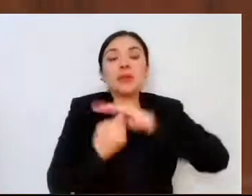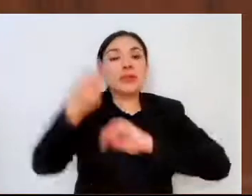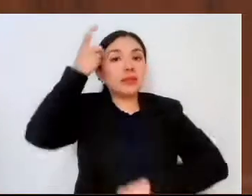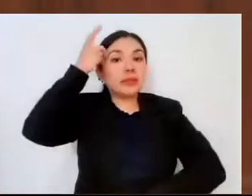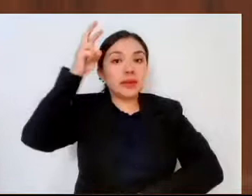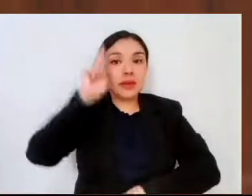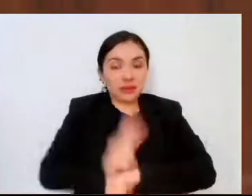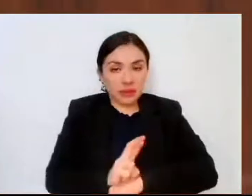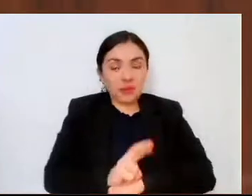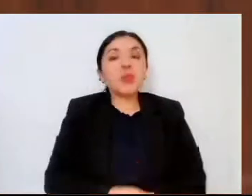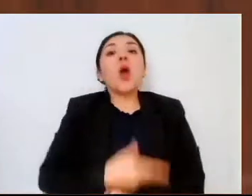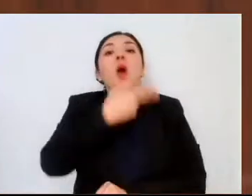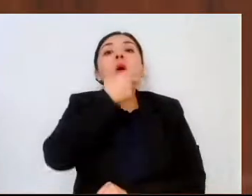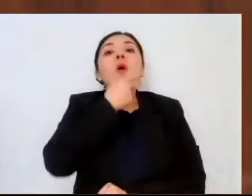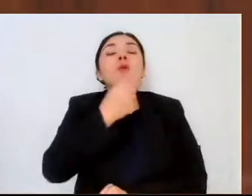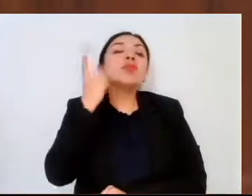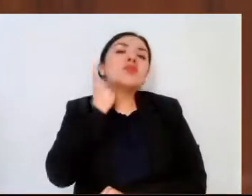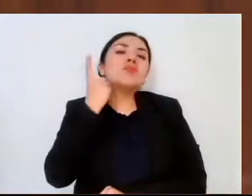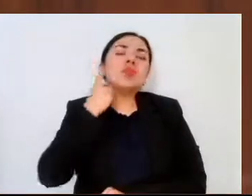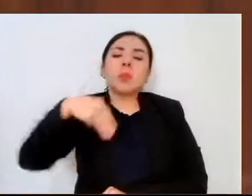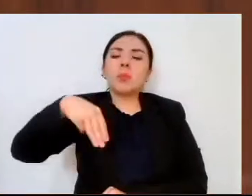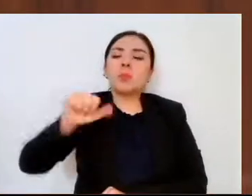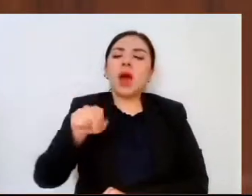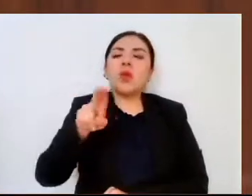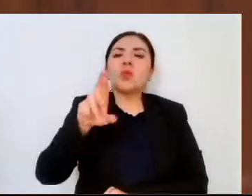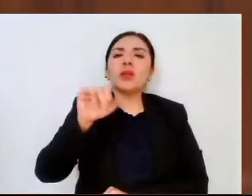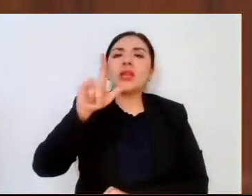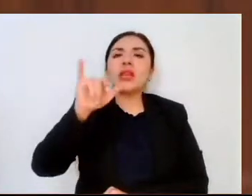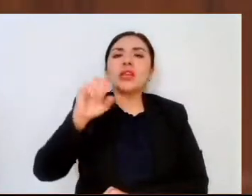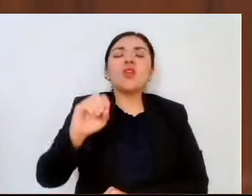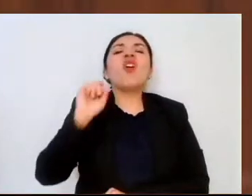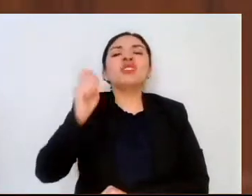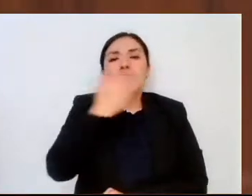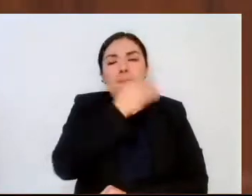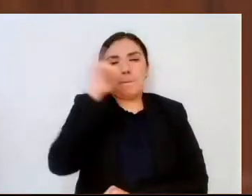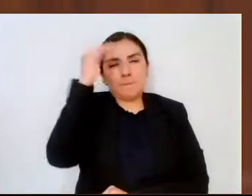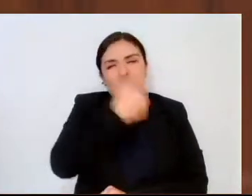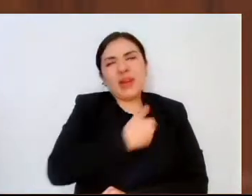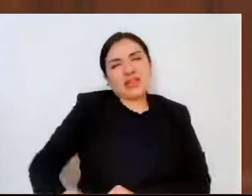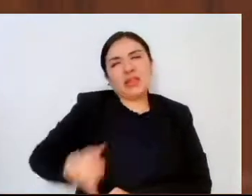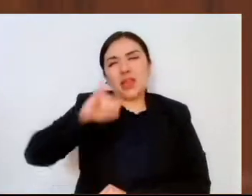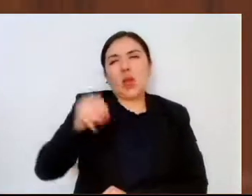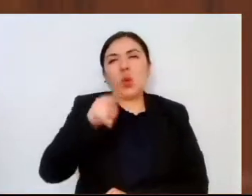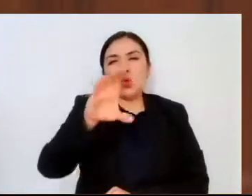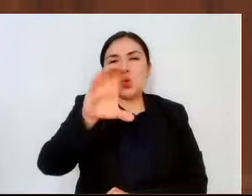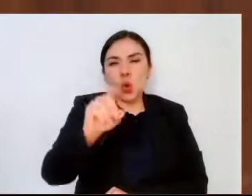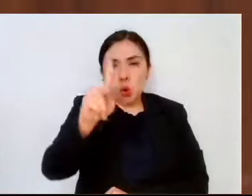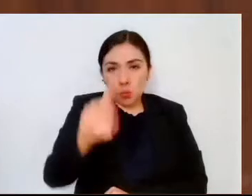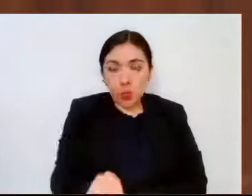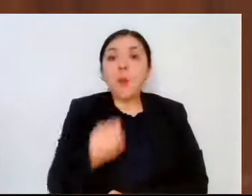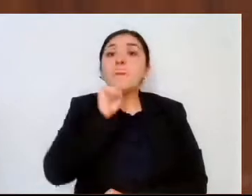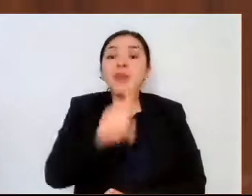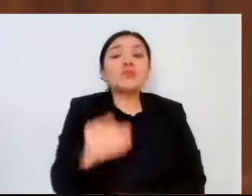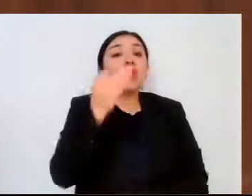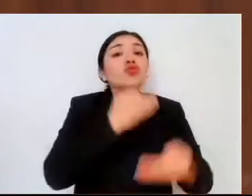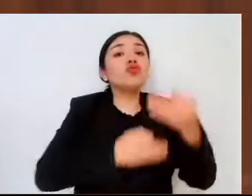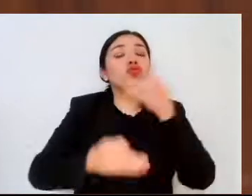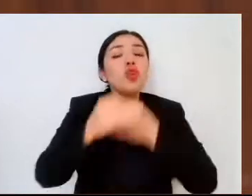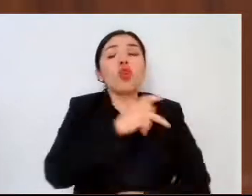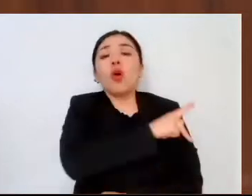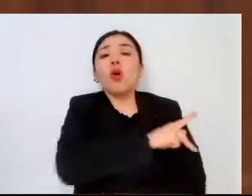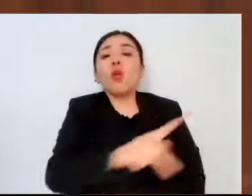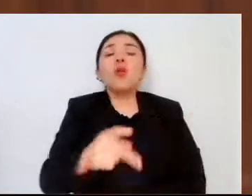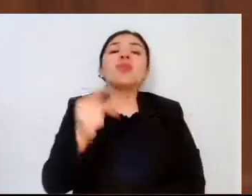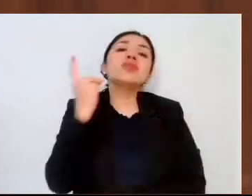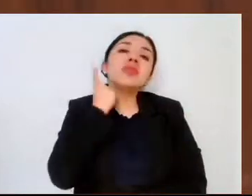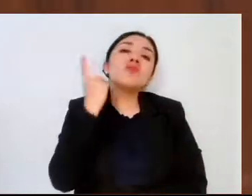al diputado Mauricio Hernández, presidente de la Junta de Coordinación Política, a todas las y los diputados,